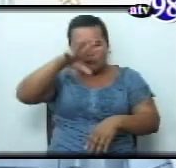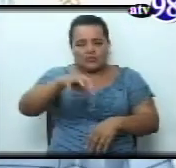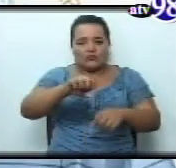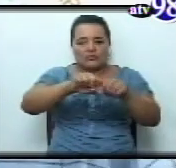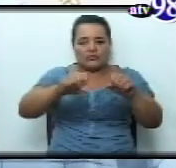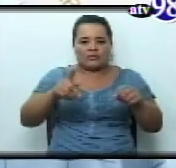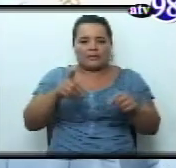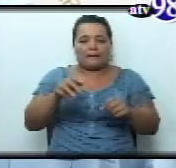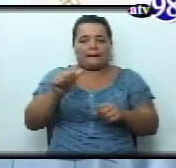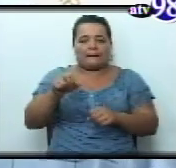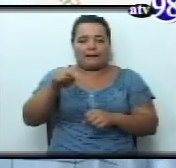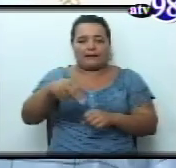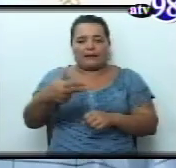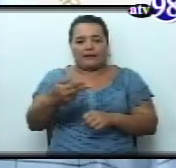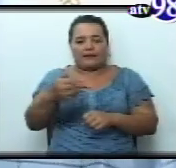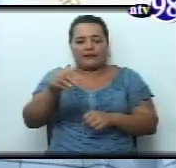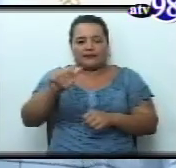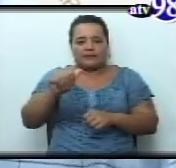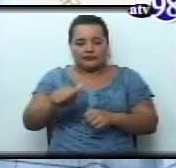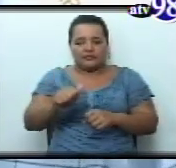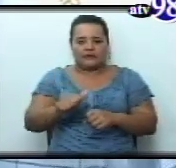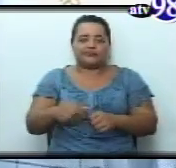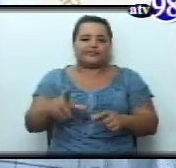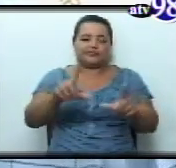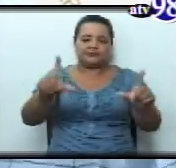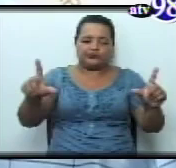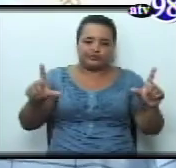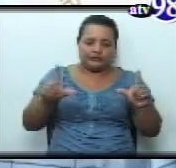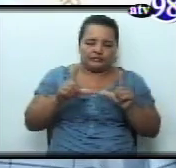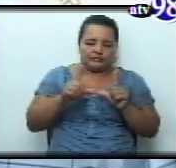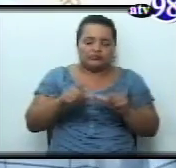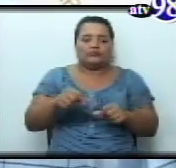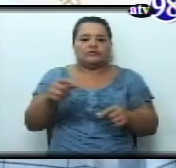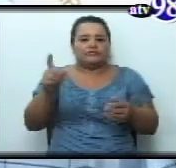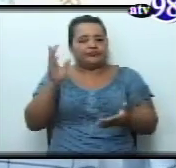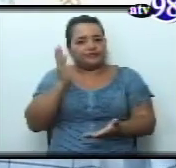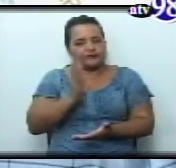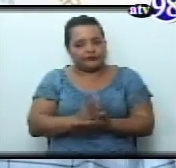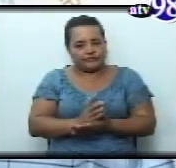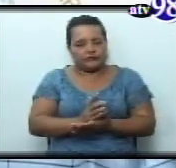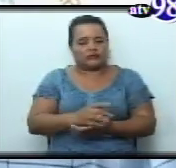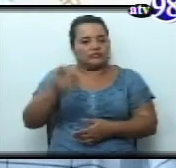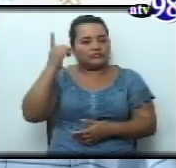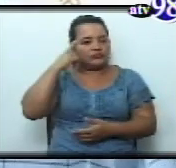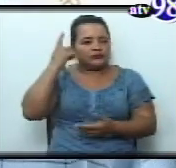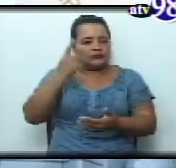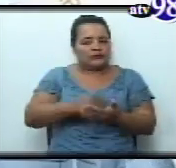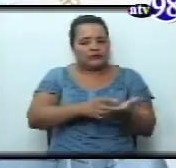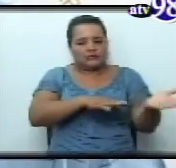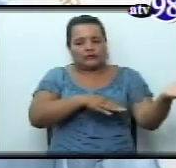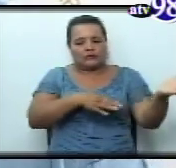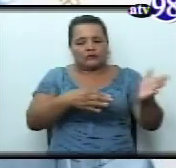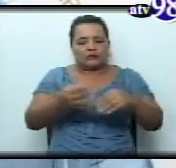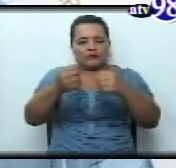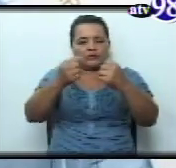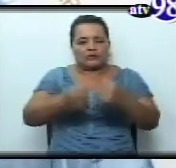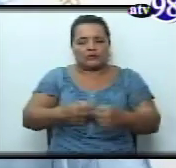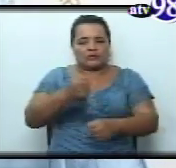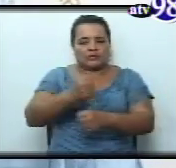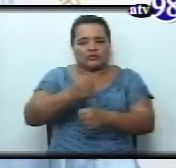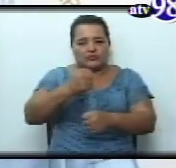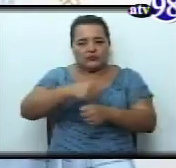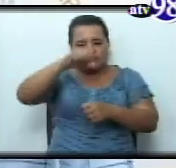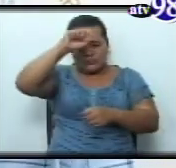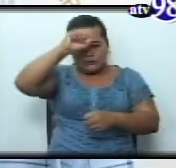Pancha. Entonces, bueno, se hicieron distintas iniciativas alrededor de eso y hubo coincidencia en la Comisión de